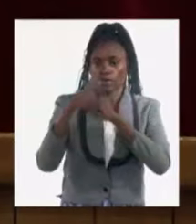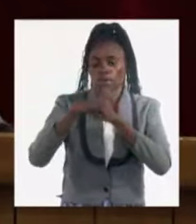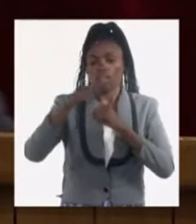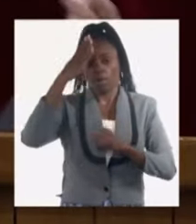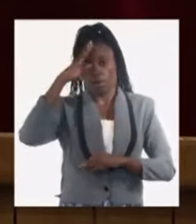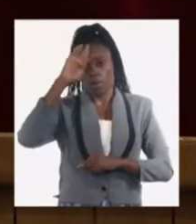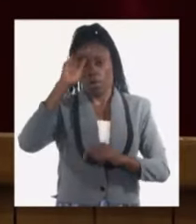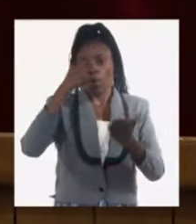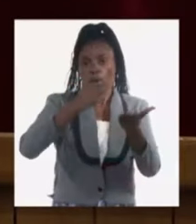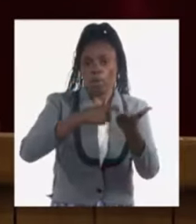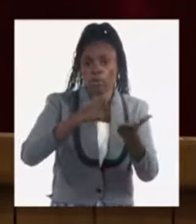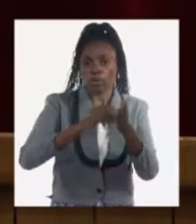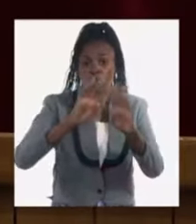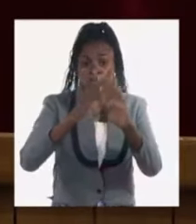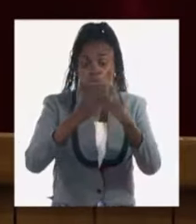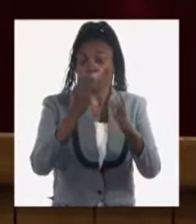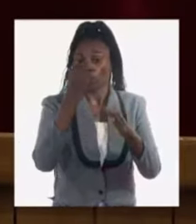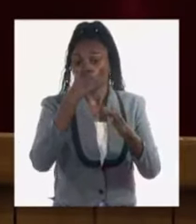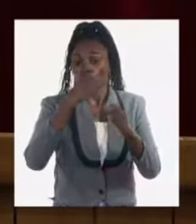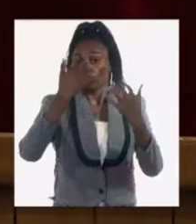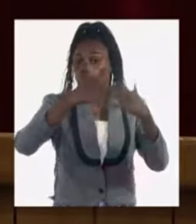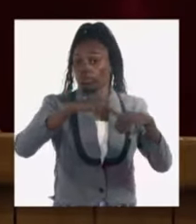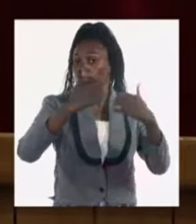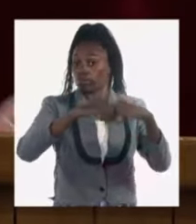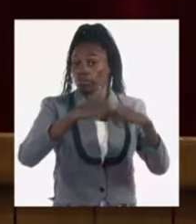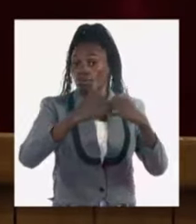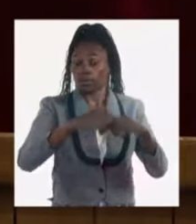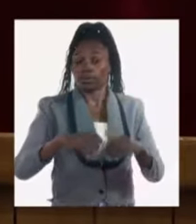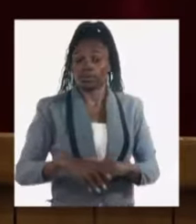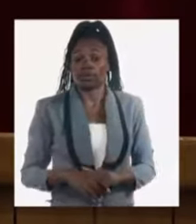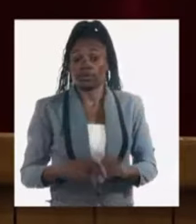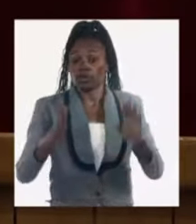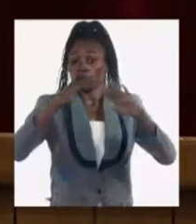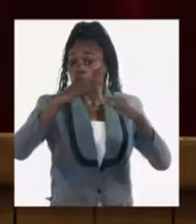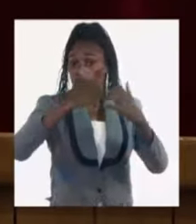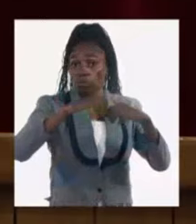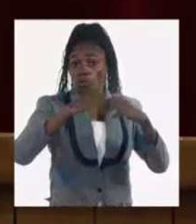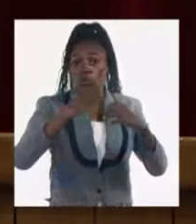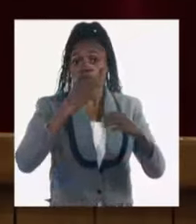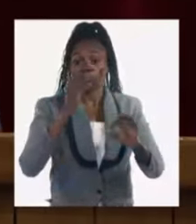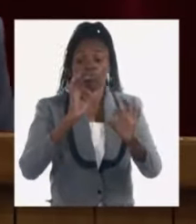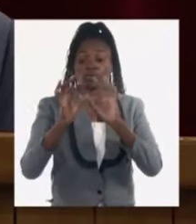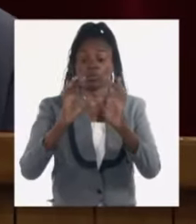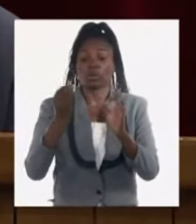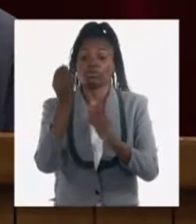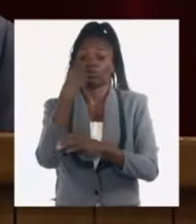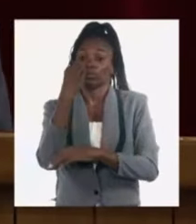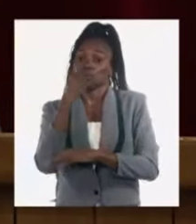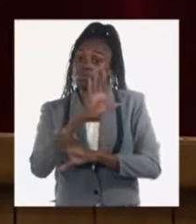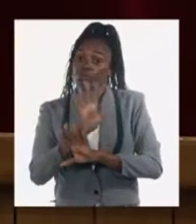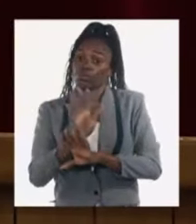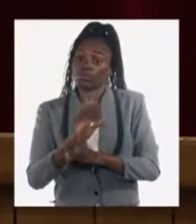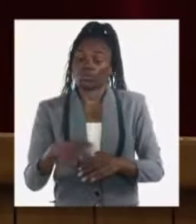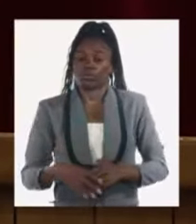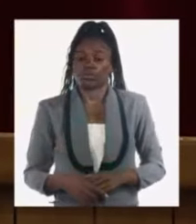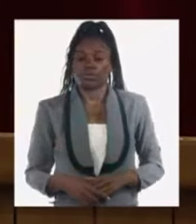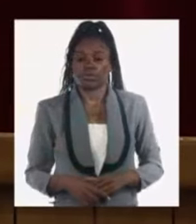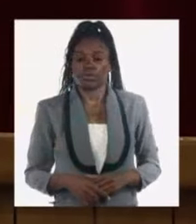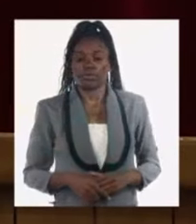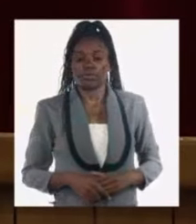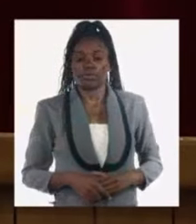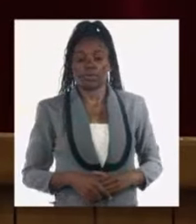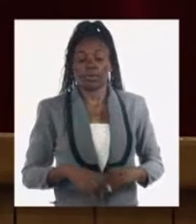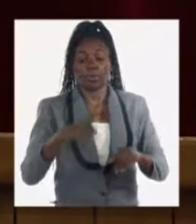pagados pero todo lo que se consume hay que producirlo si no se produce no se puede respaldar el consumo pero hay